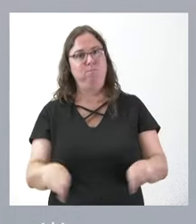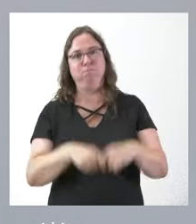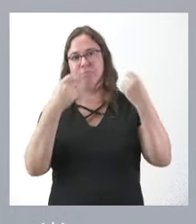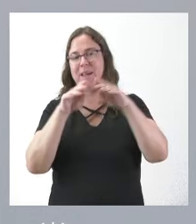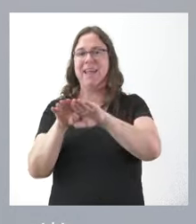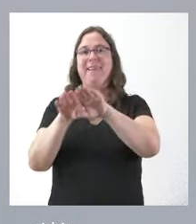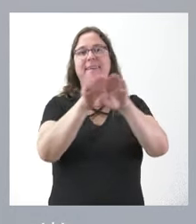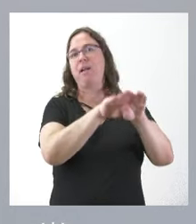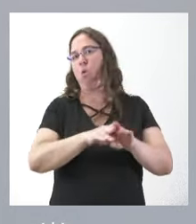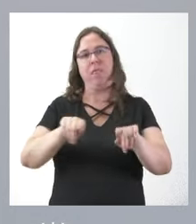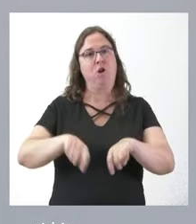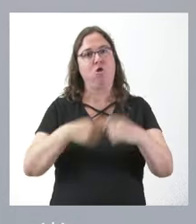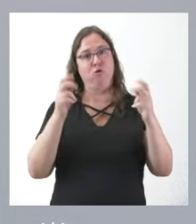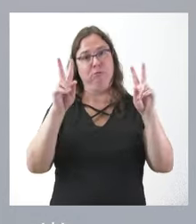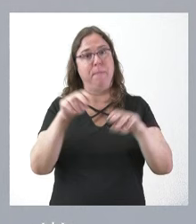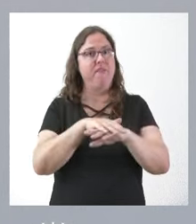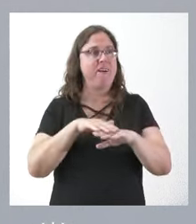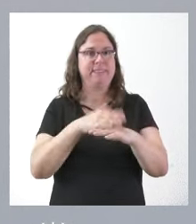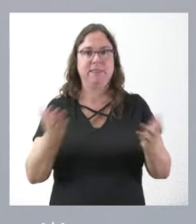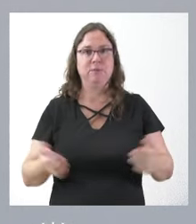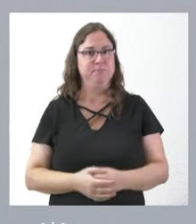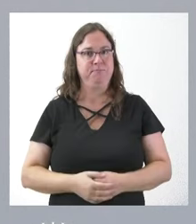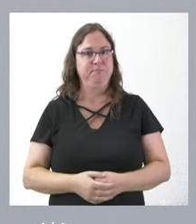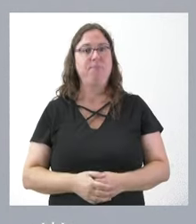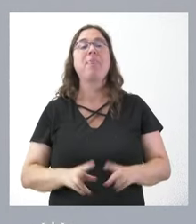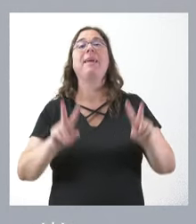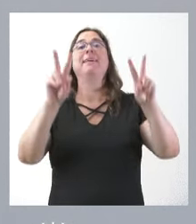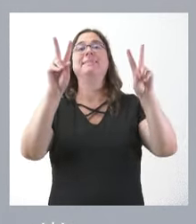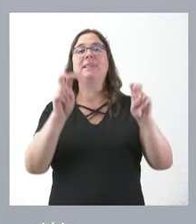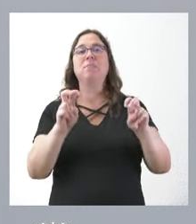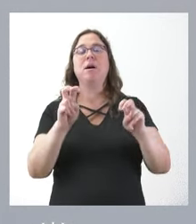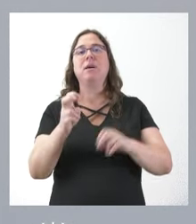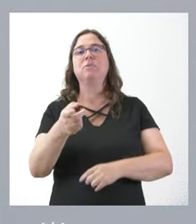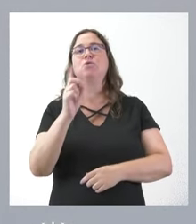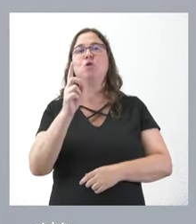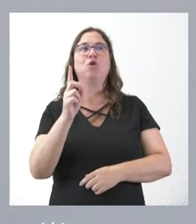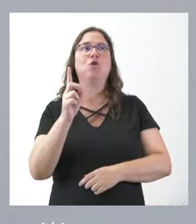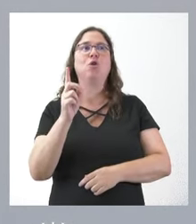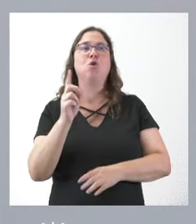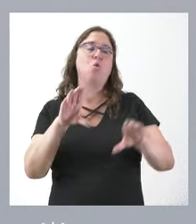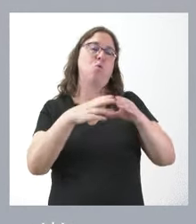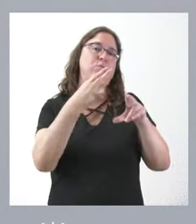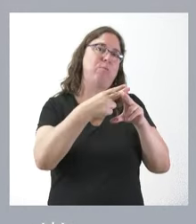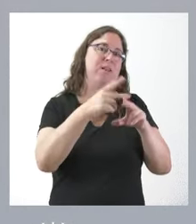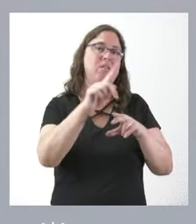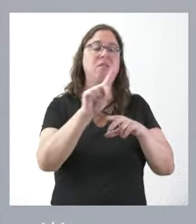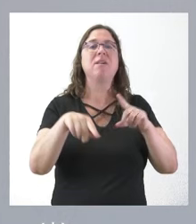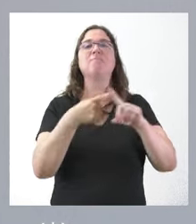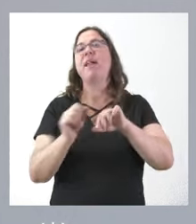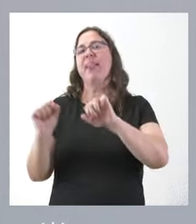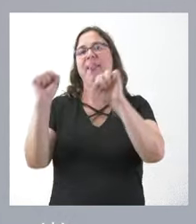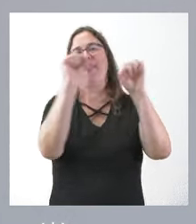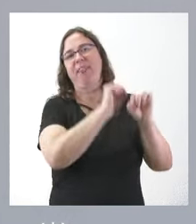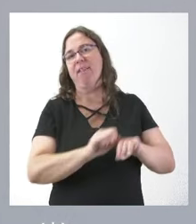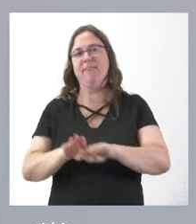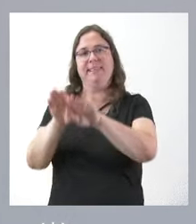en esta cuestión básica. Y ya no es una cuestión, por tanto, solo de partidos, sino básicamente de defensa de la